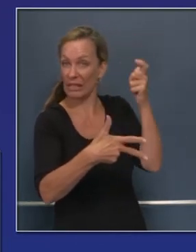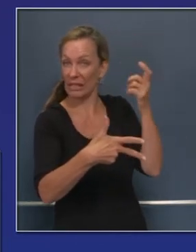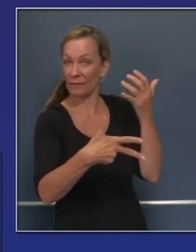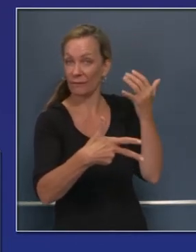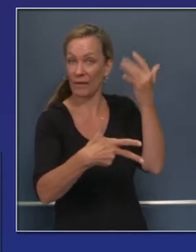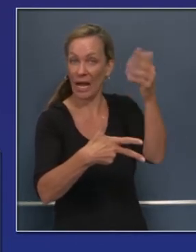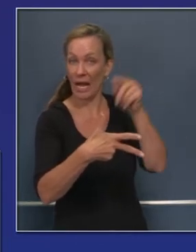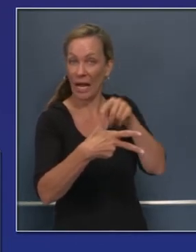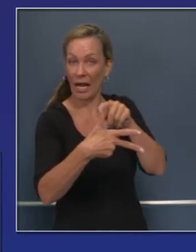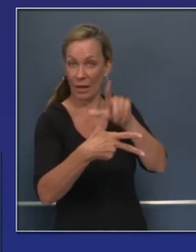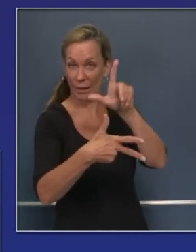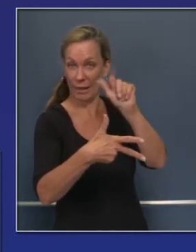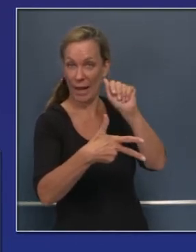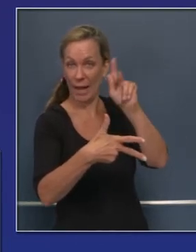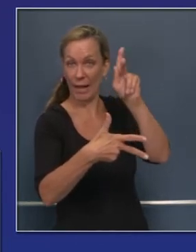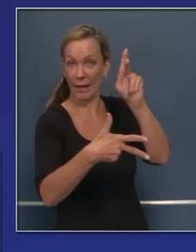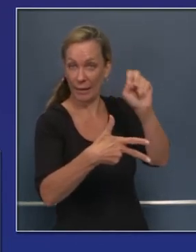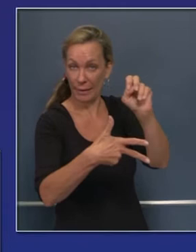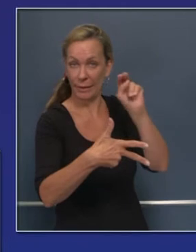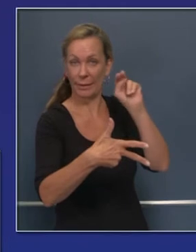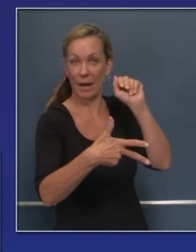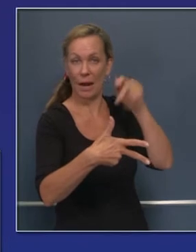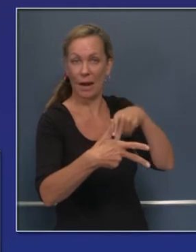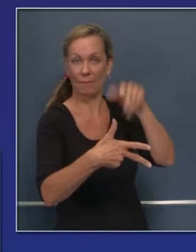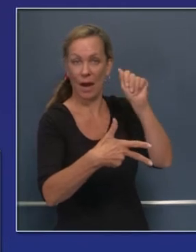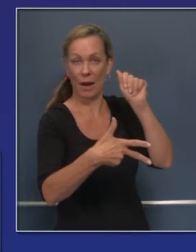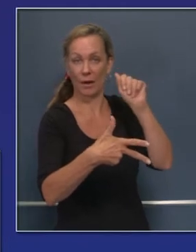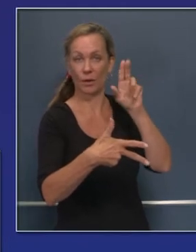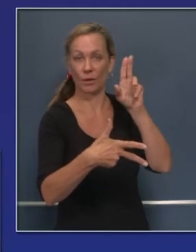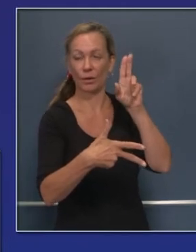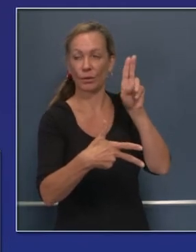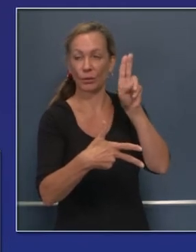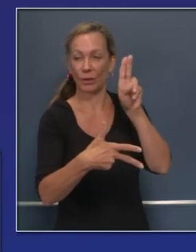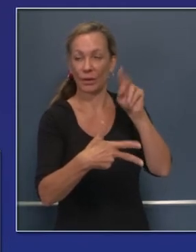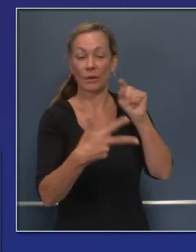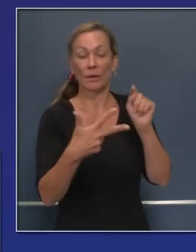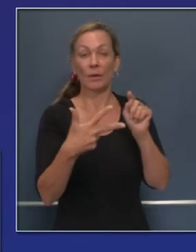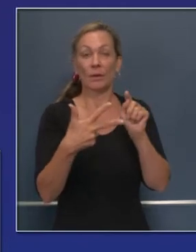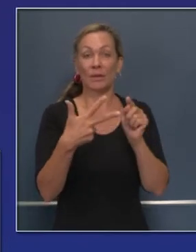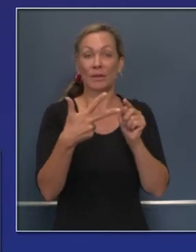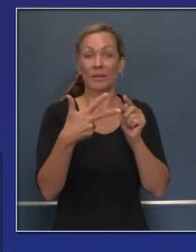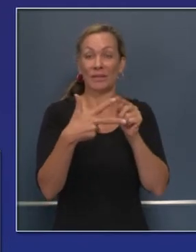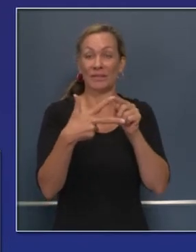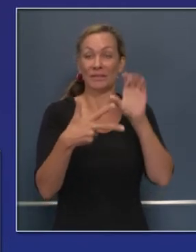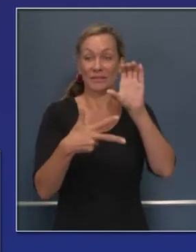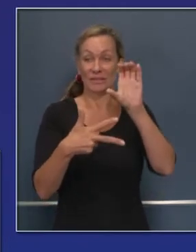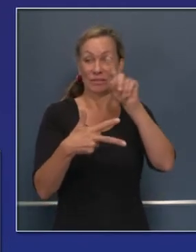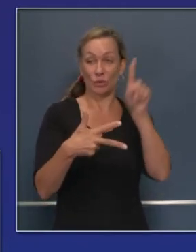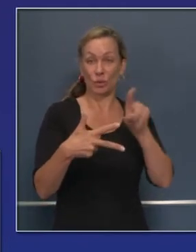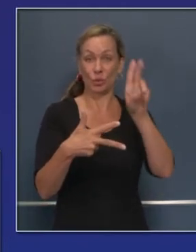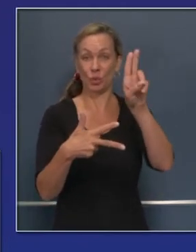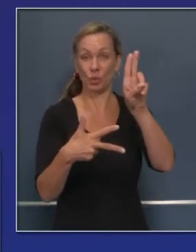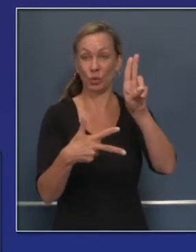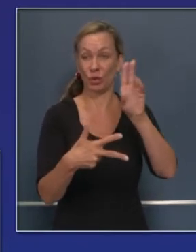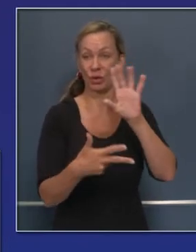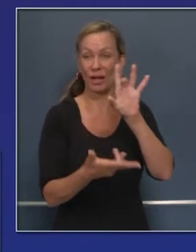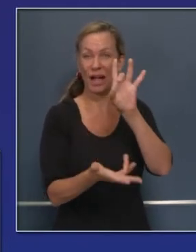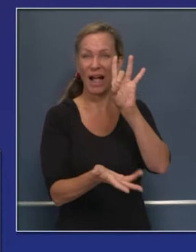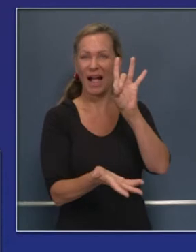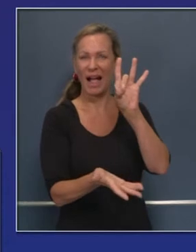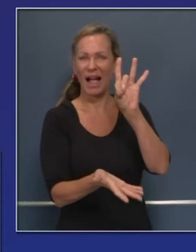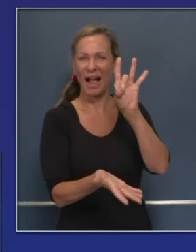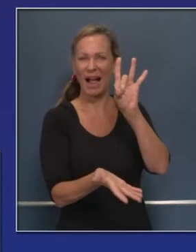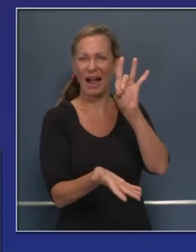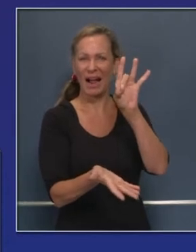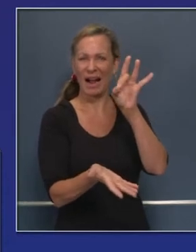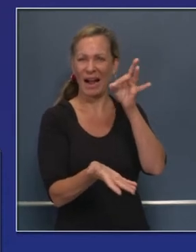quemados y el 22% de eso ha sido contenido. El CETAUR 78,000 acres, lo increíble